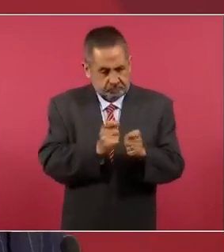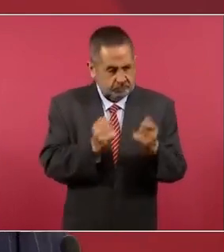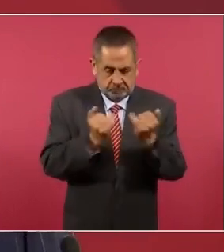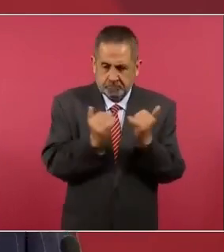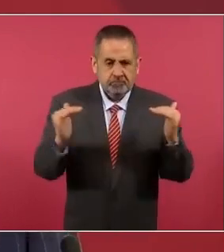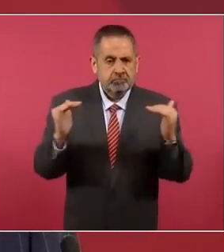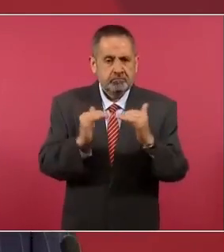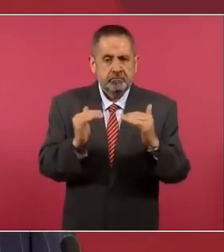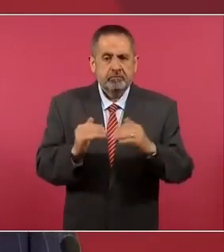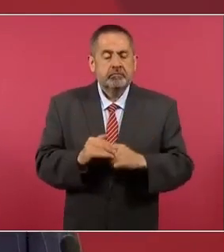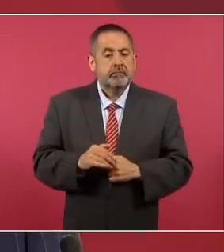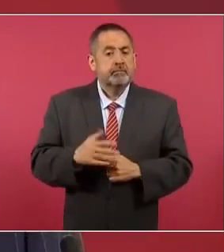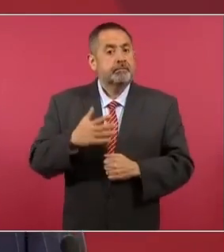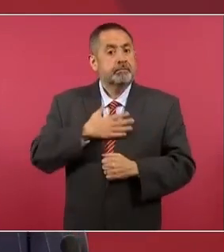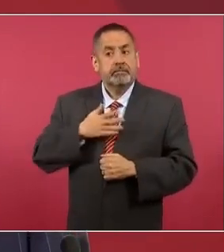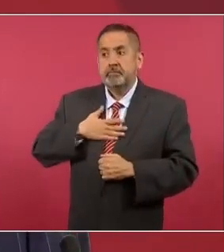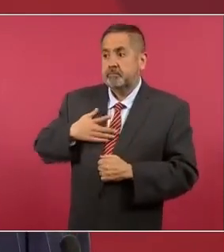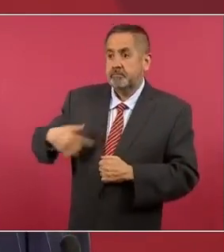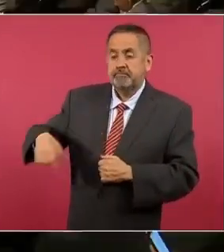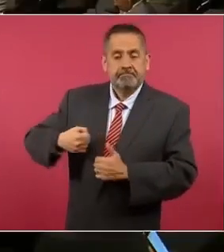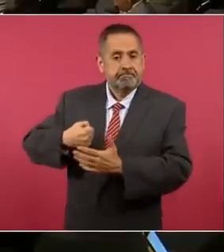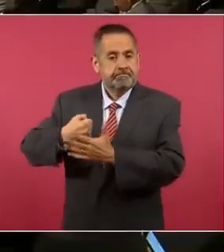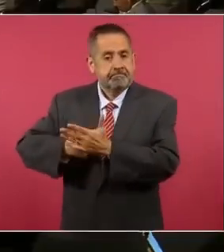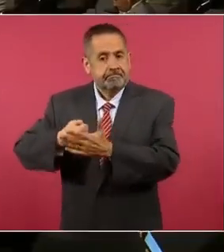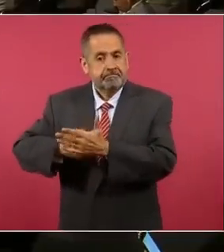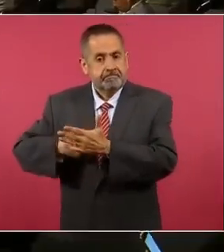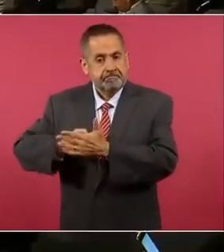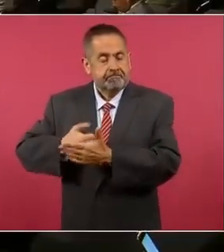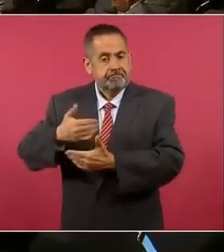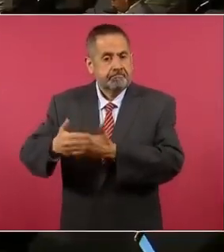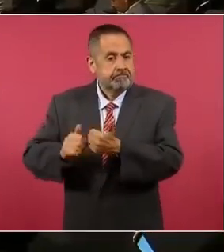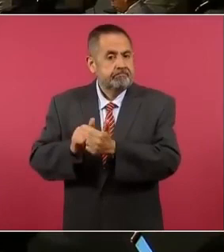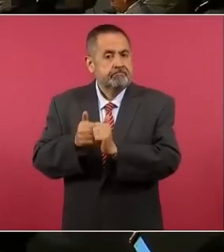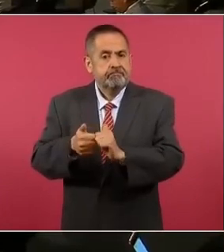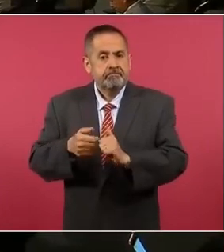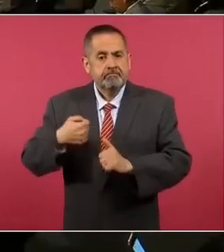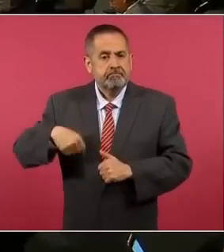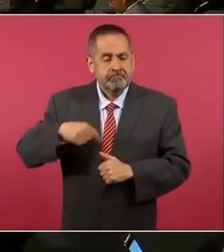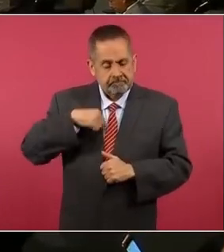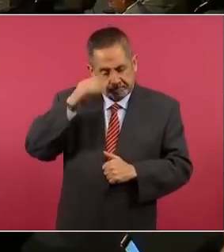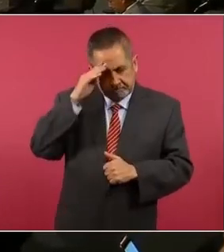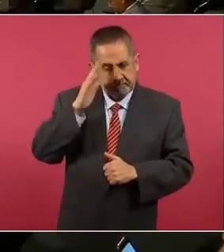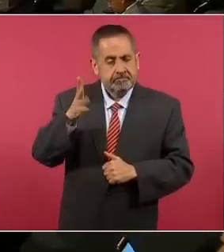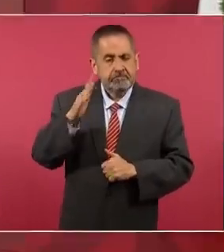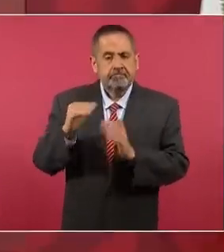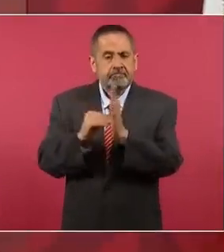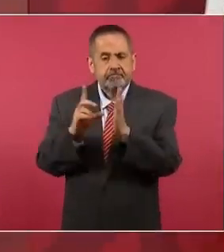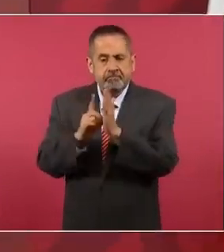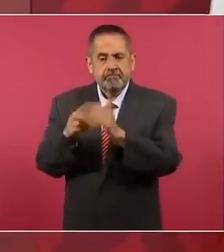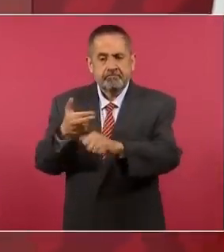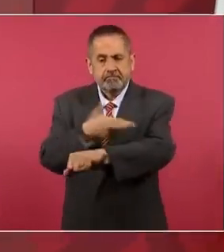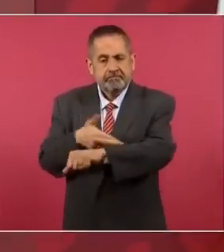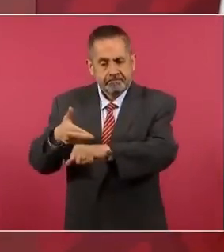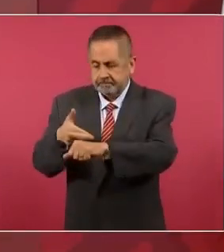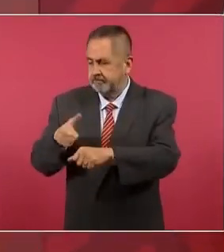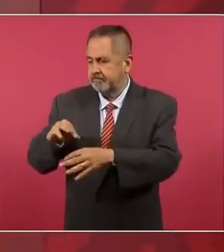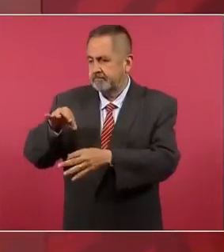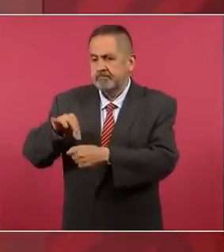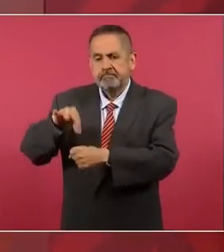nuestro movimiento, pues ya definimos el método para